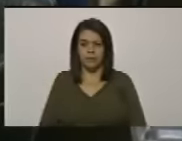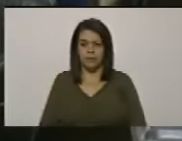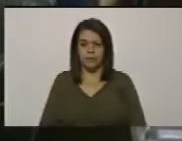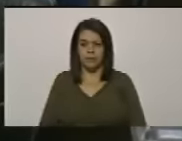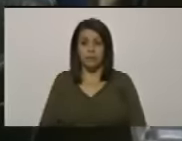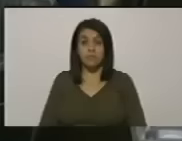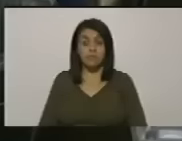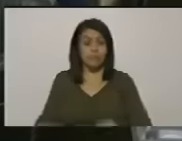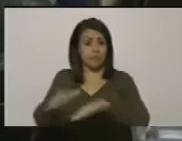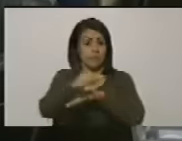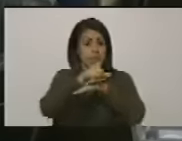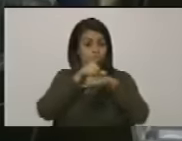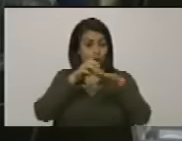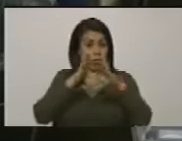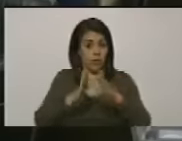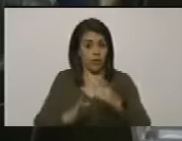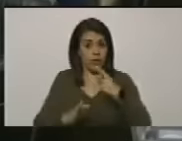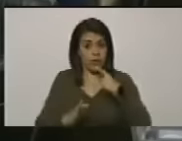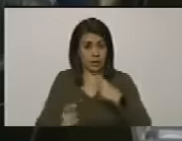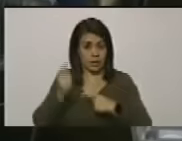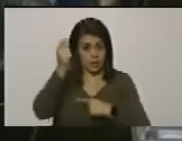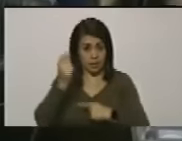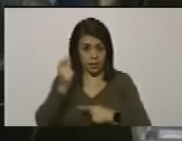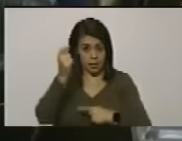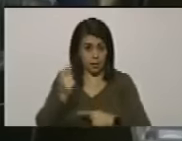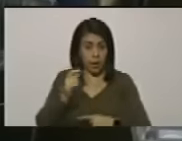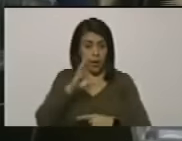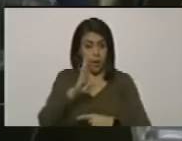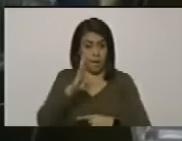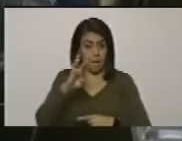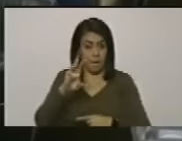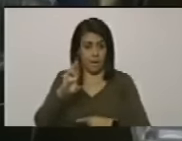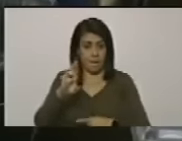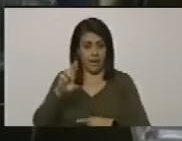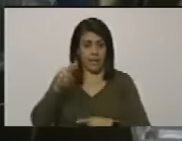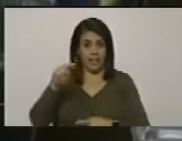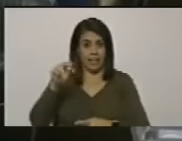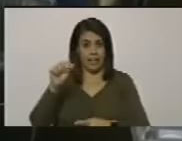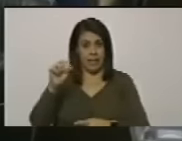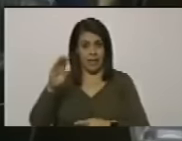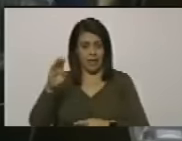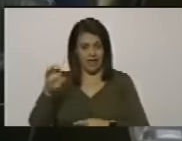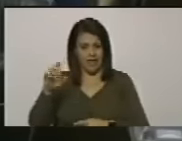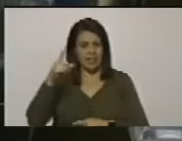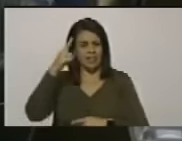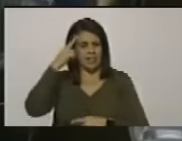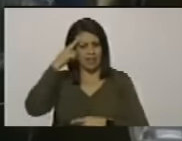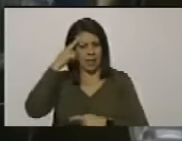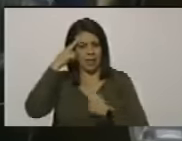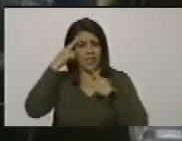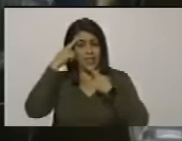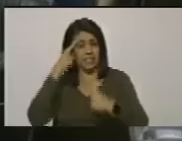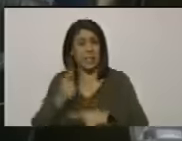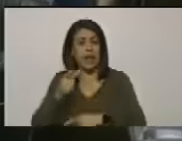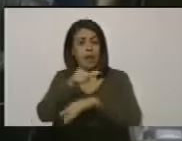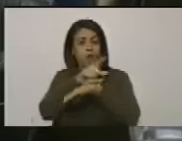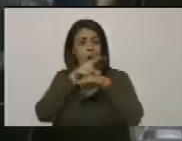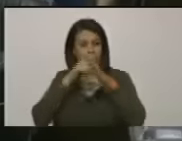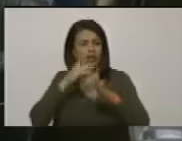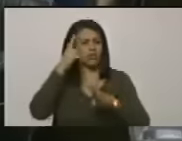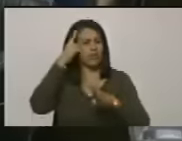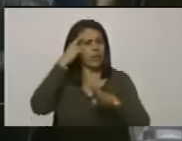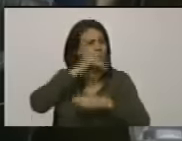el gobierno como ha dicho el diputado Bernabé Gutiérrez tiene los nombres sabes quiénes son saben dónde se